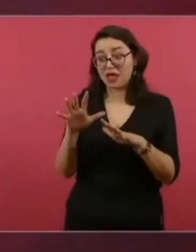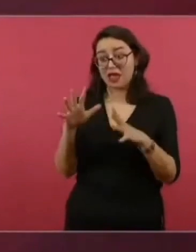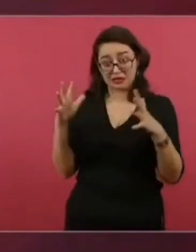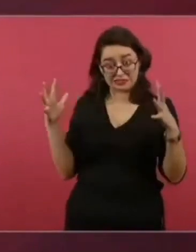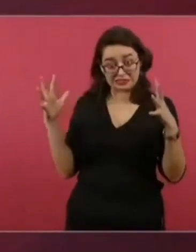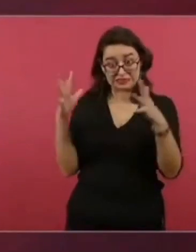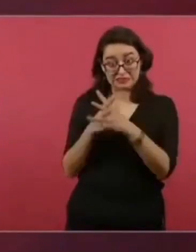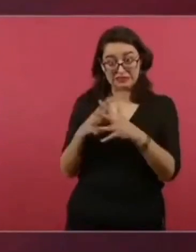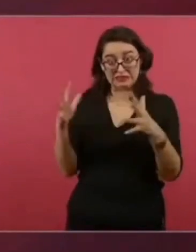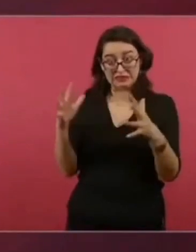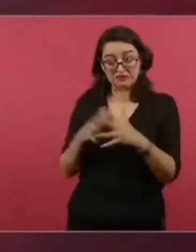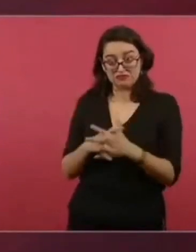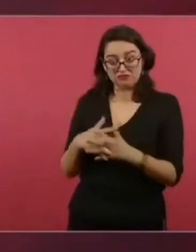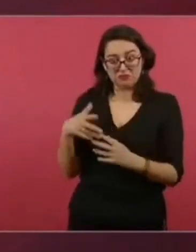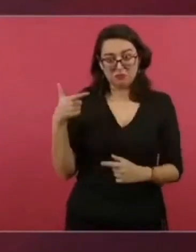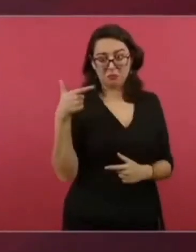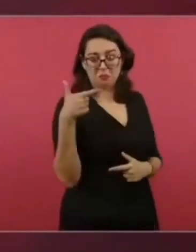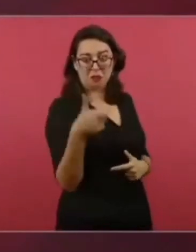no.